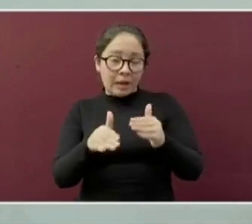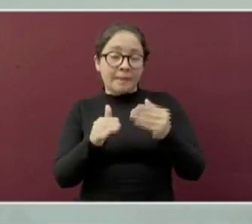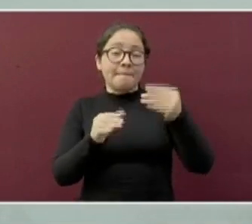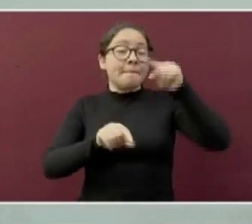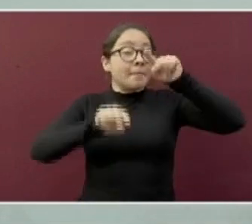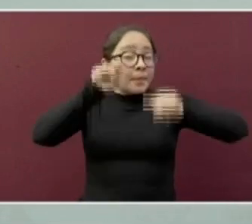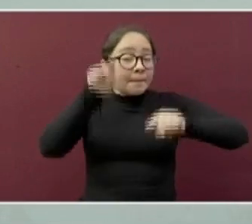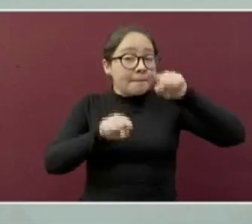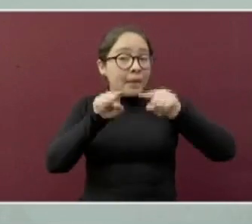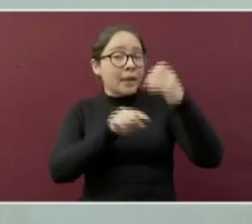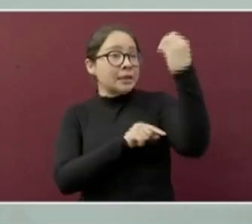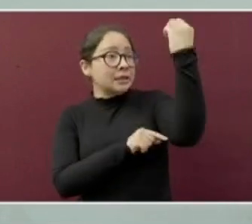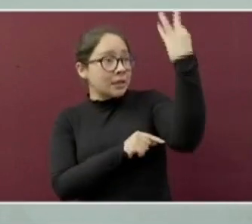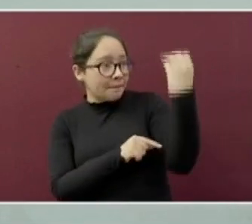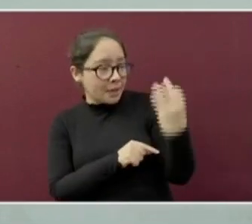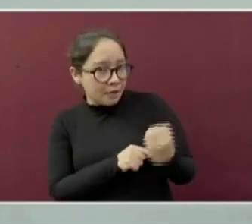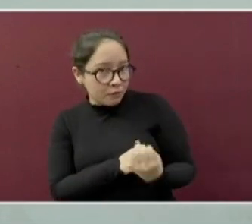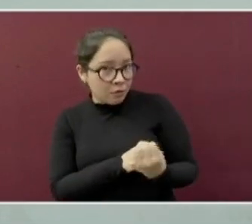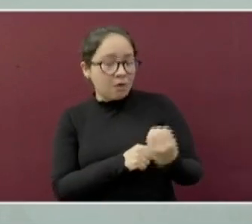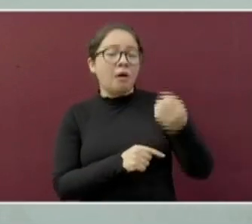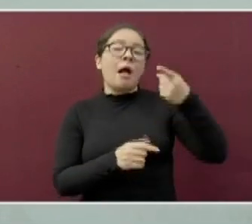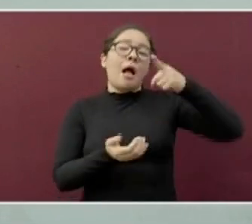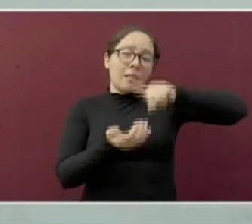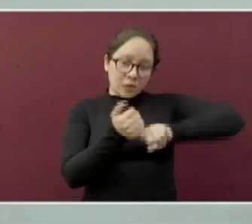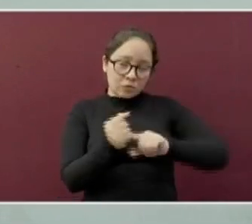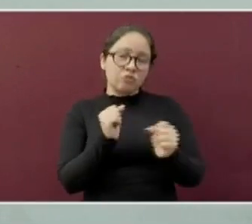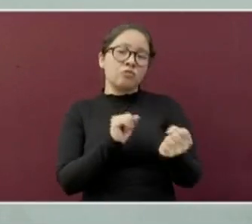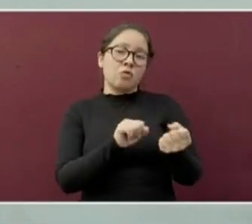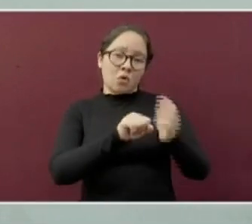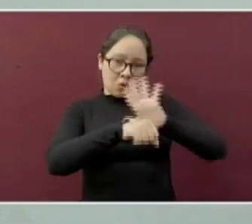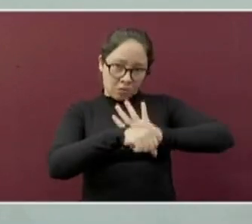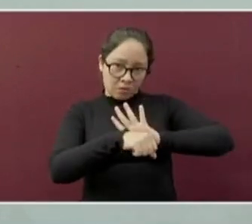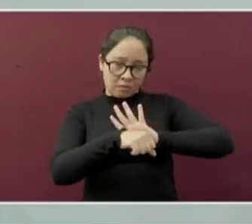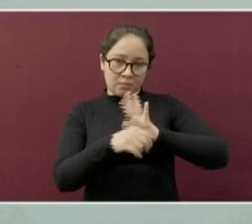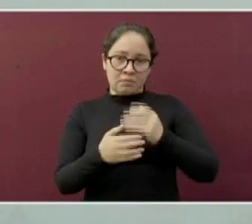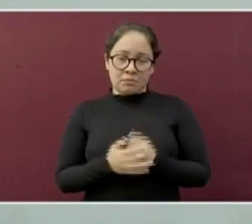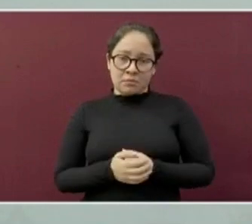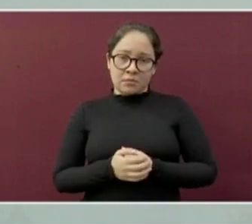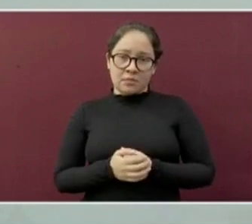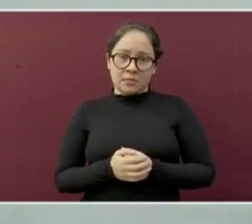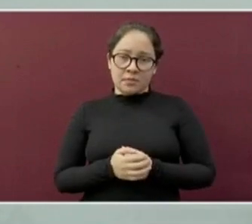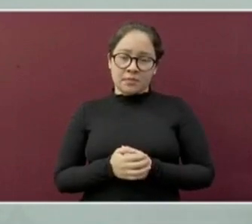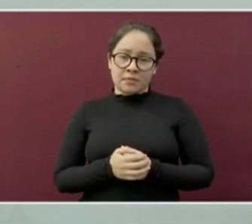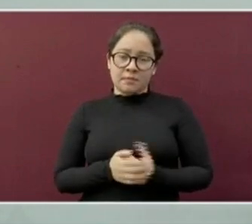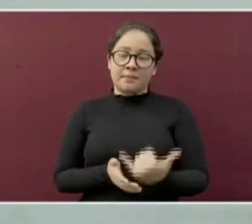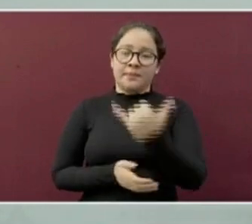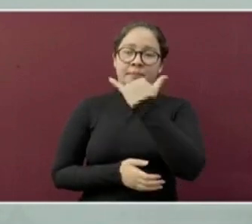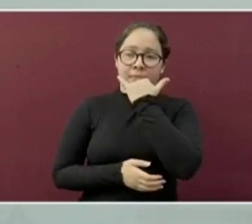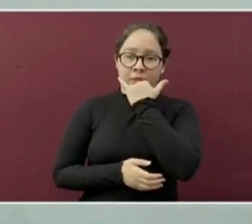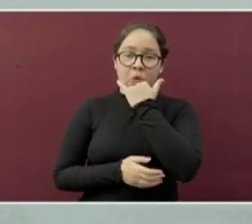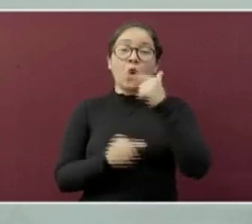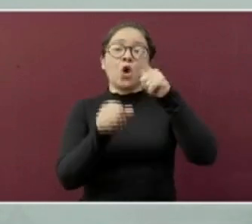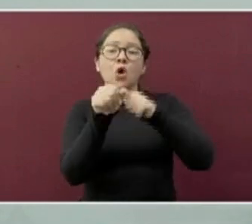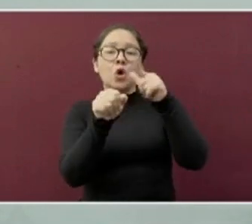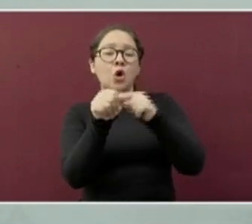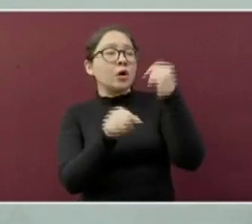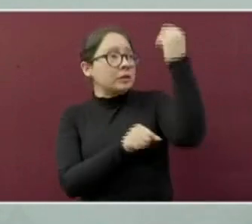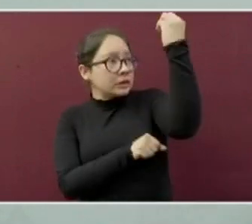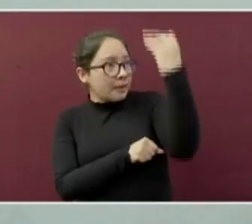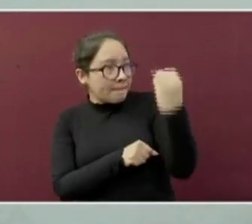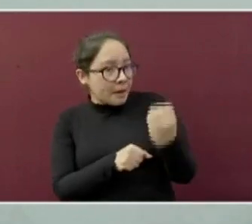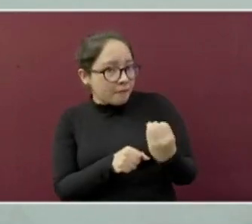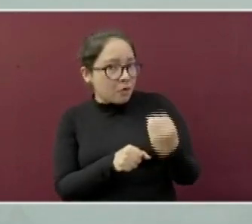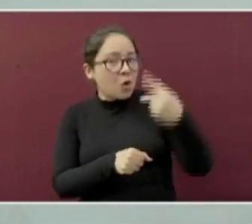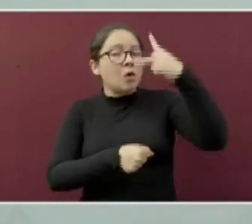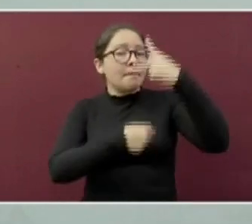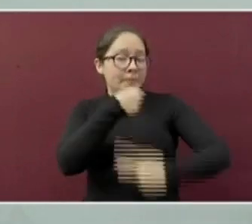el color del semáforo de